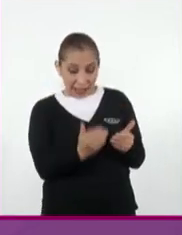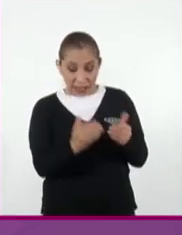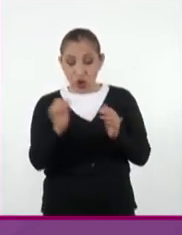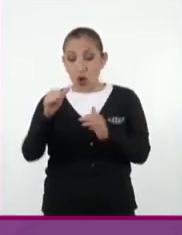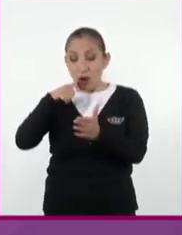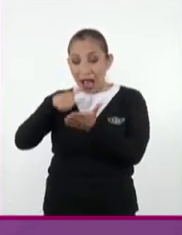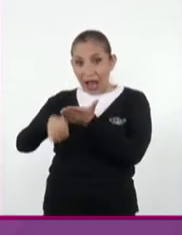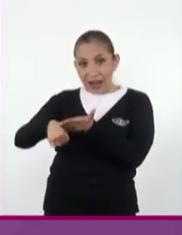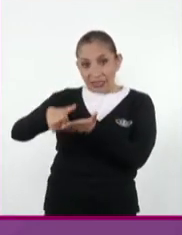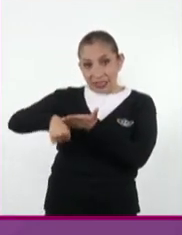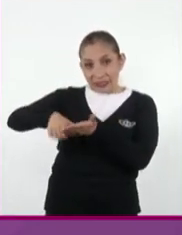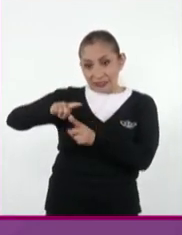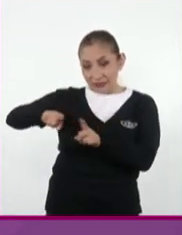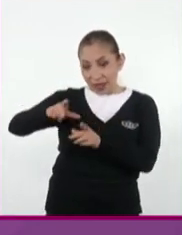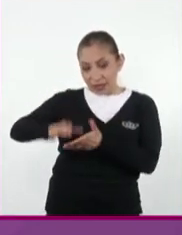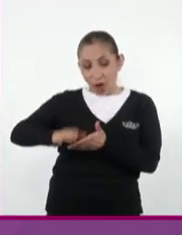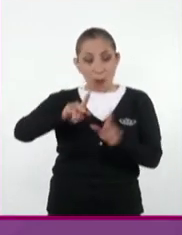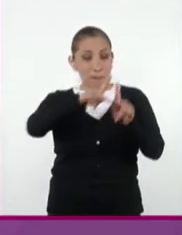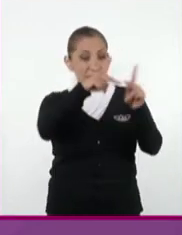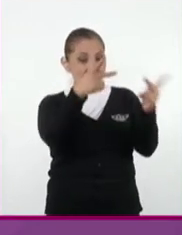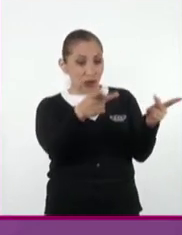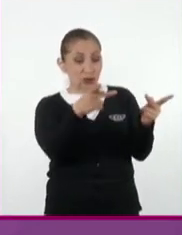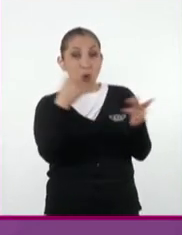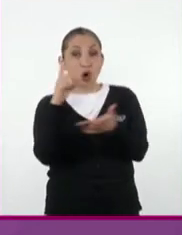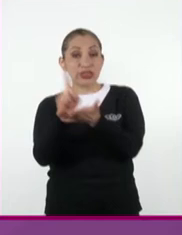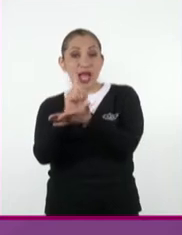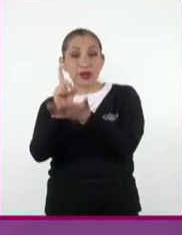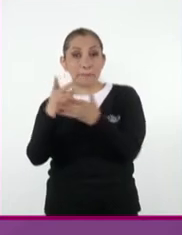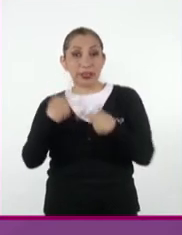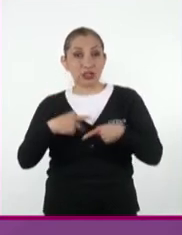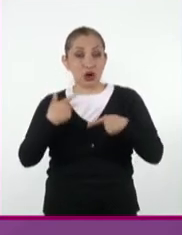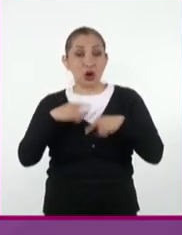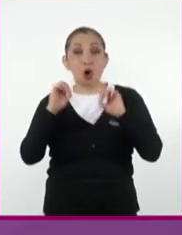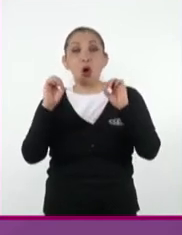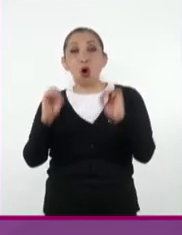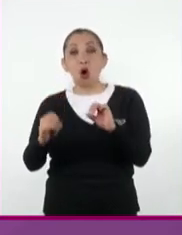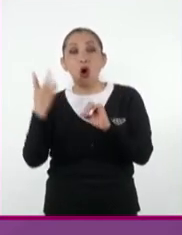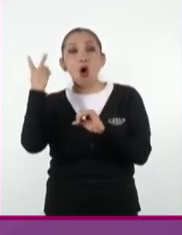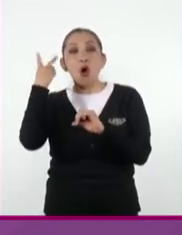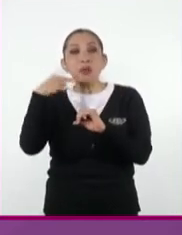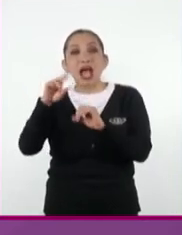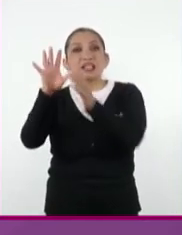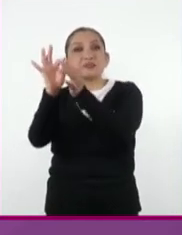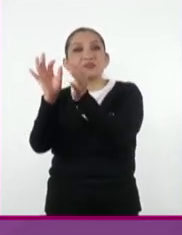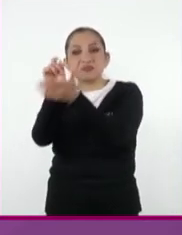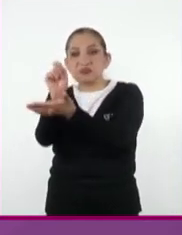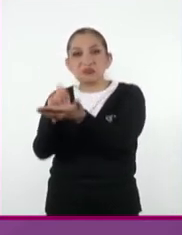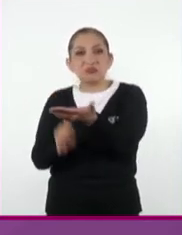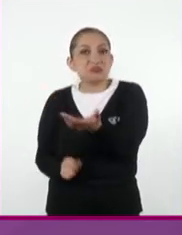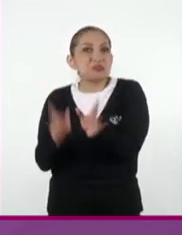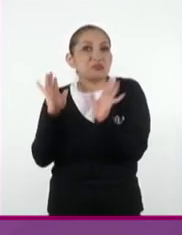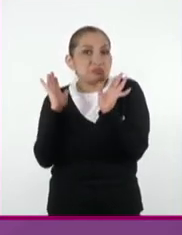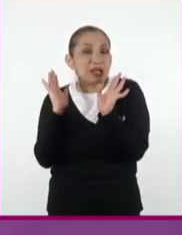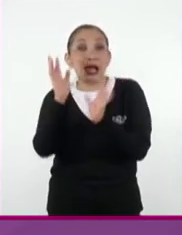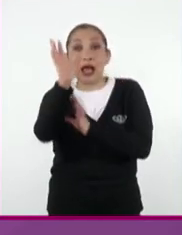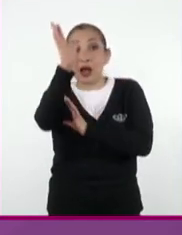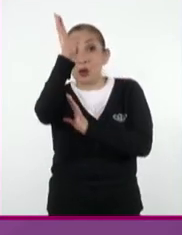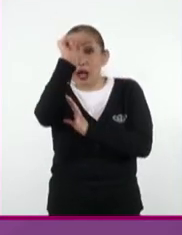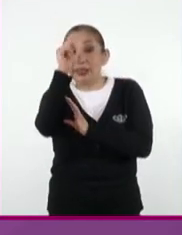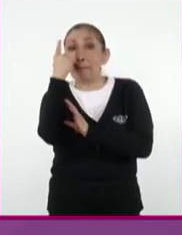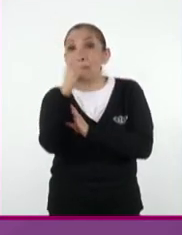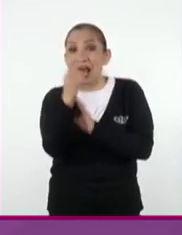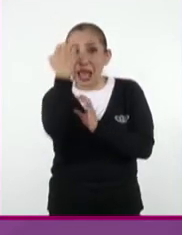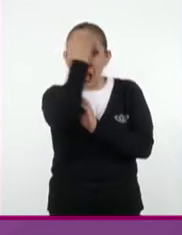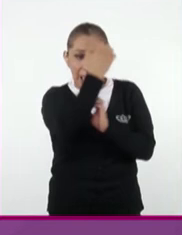correspondencia, diarios personales, relatos de viajes, entre otros muchos. Recuerda que